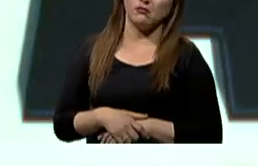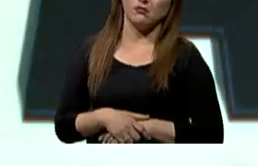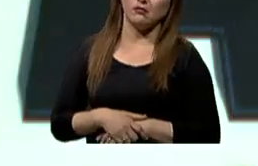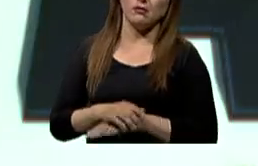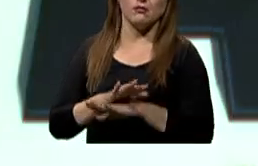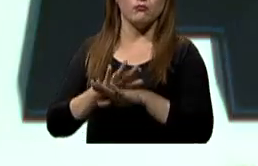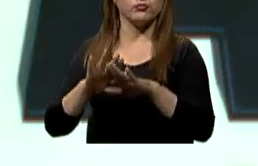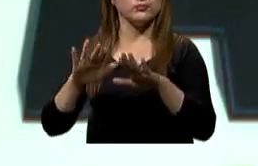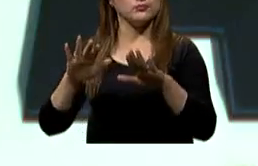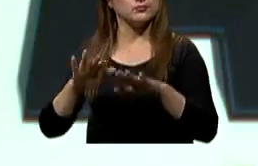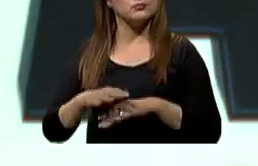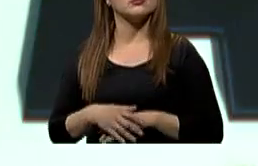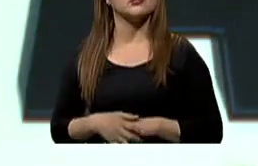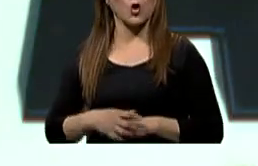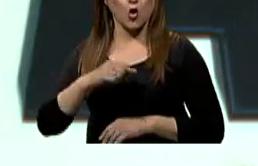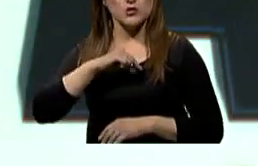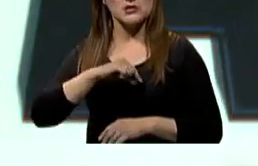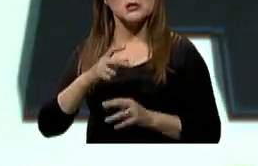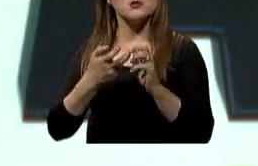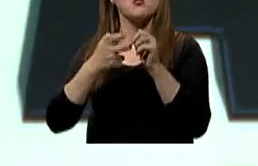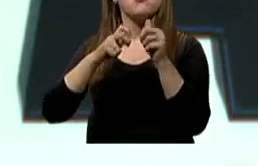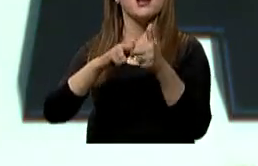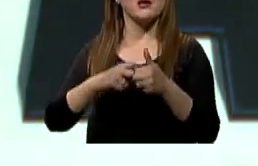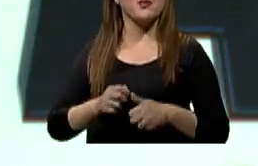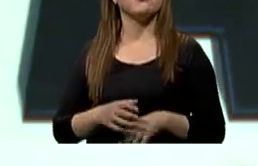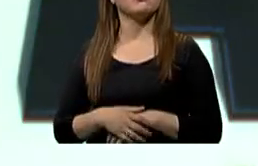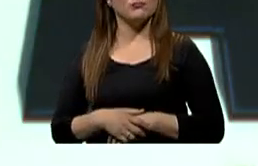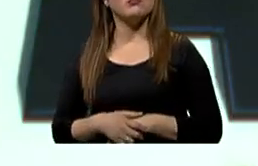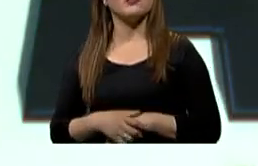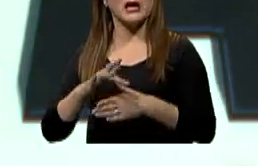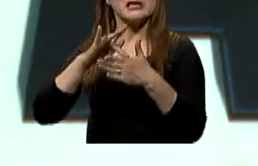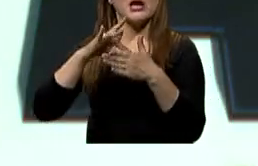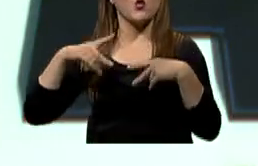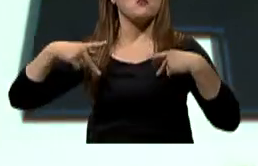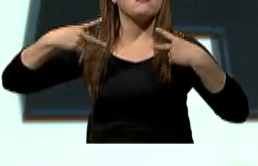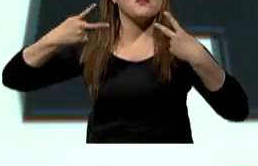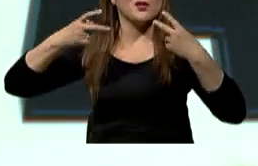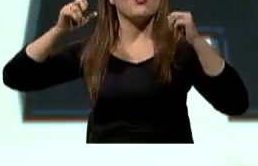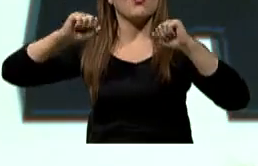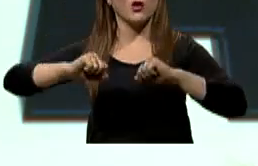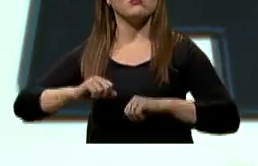alteraciones de la conciencia, inclusive que pueden poner en riesgo la vida.